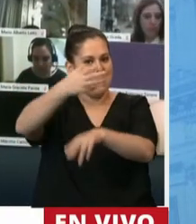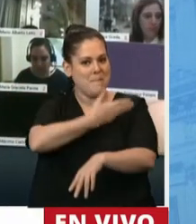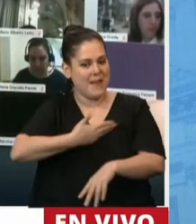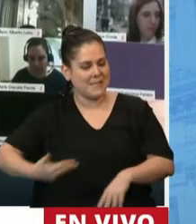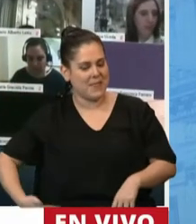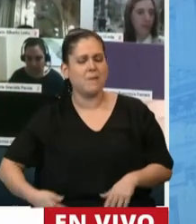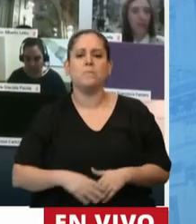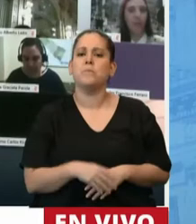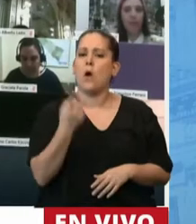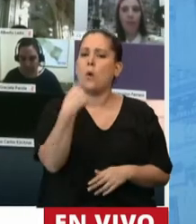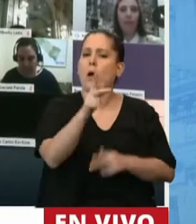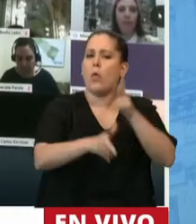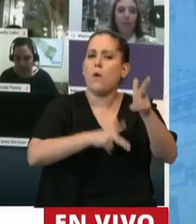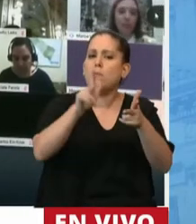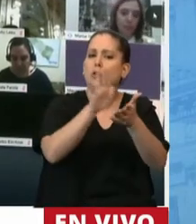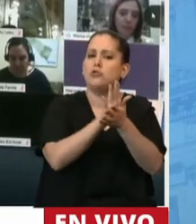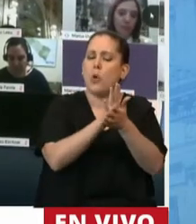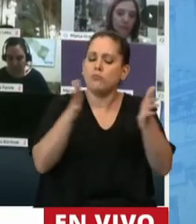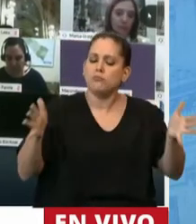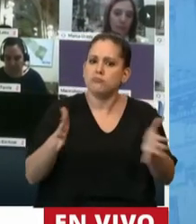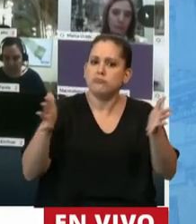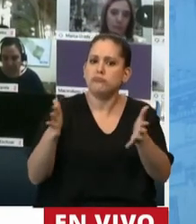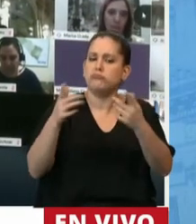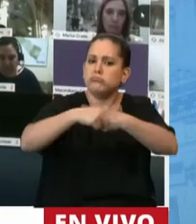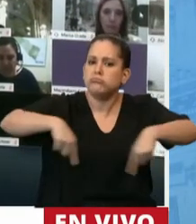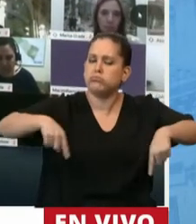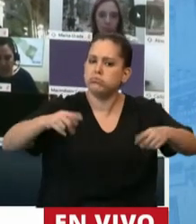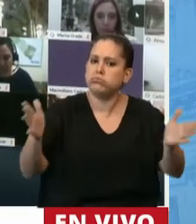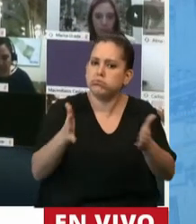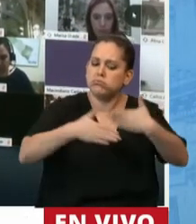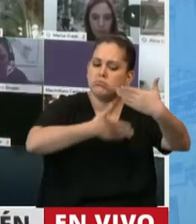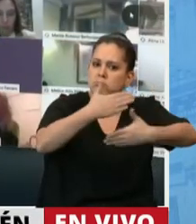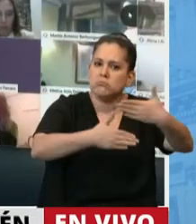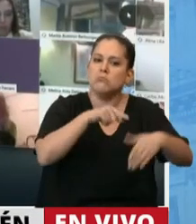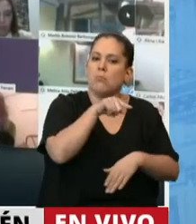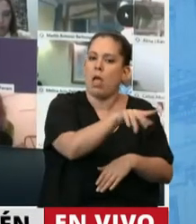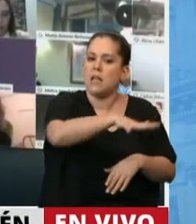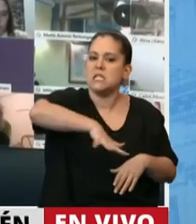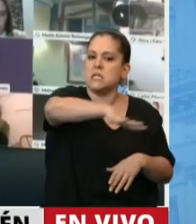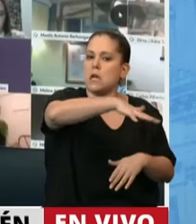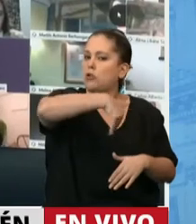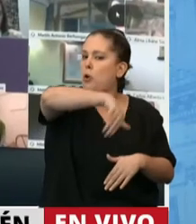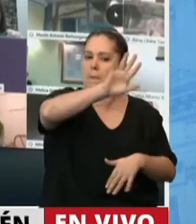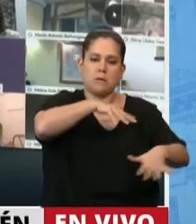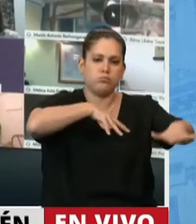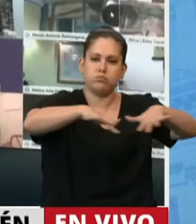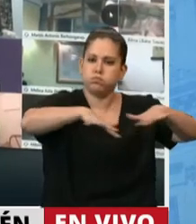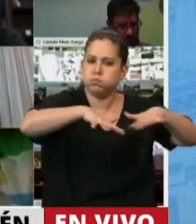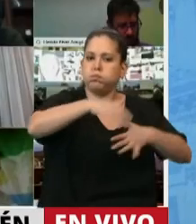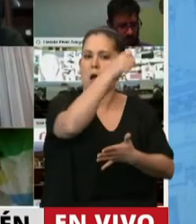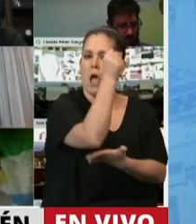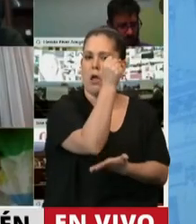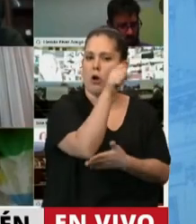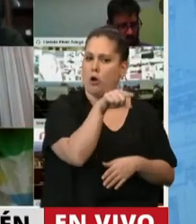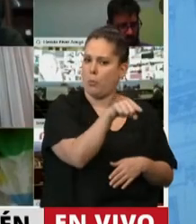de economía del conocimiento, nos estamos refiriendo a uno de los sectores más dinámicos de la economía y con